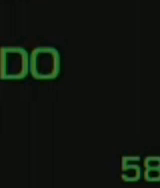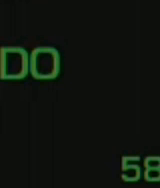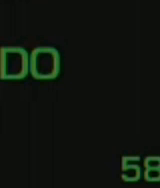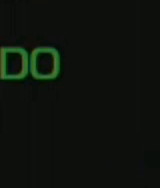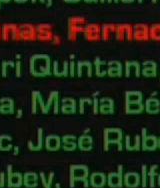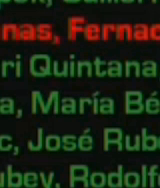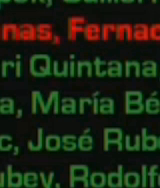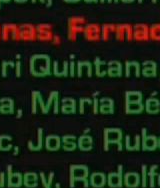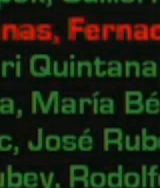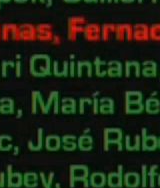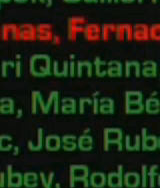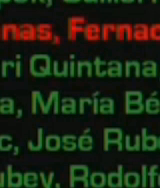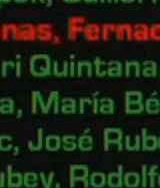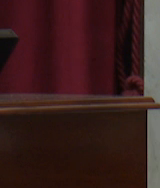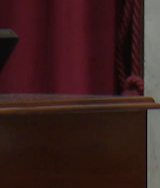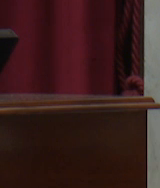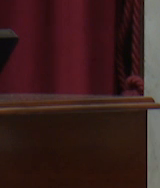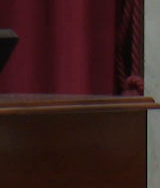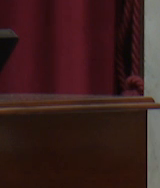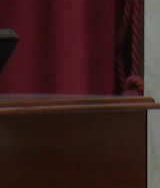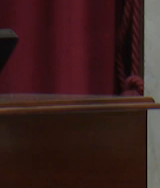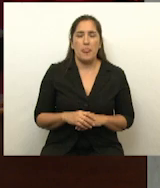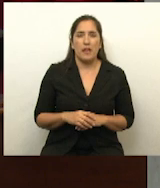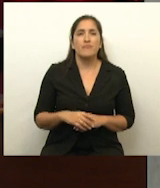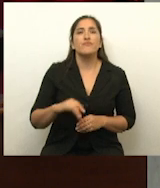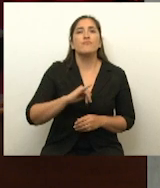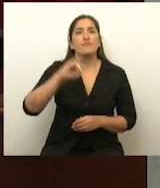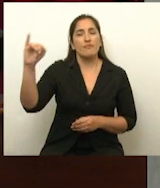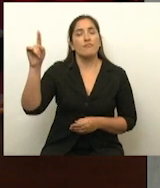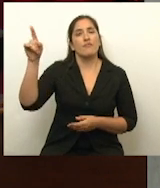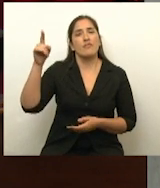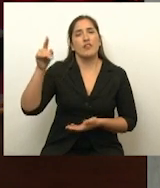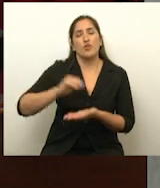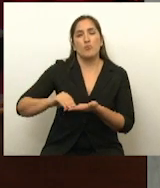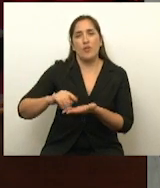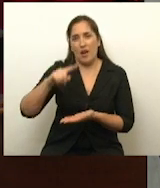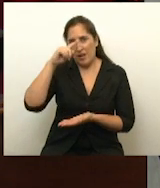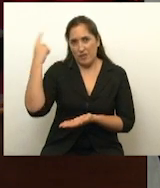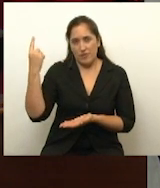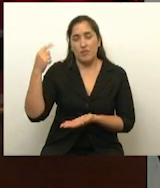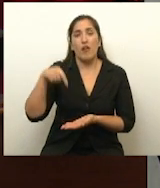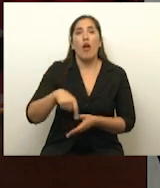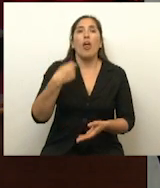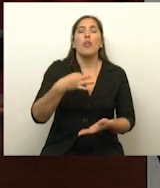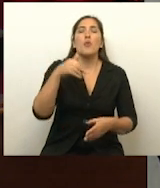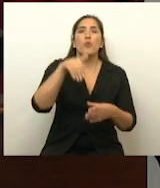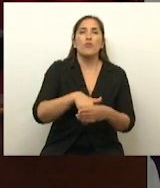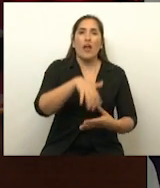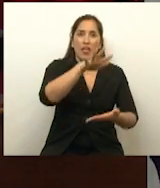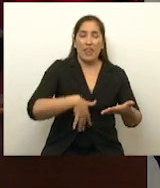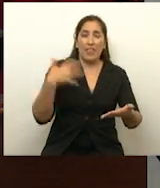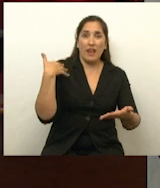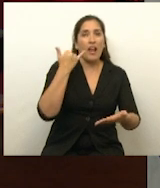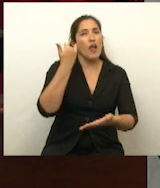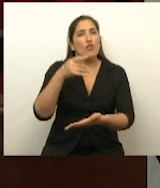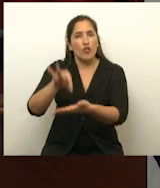Resulta aprobado, se comunica a la Honorable Cámara de Diputados de la Nación. Orden del día... Corresponde votar en general, en particular, el orden del día